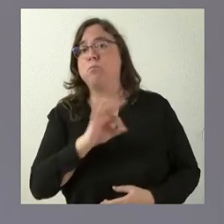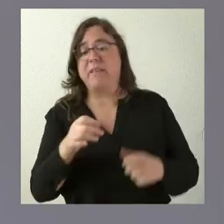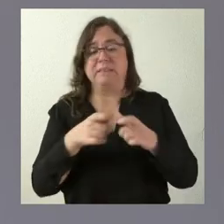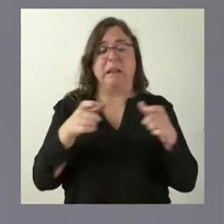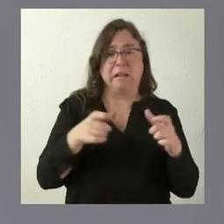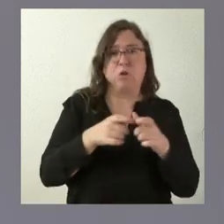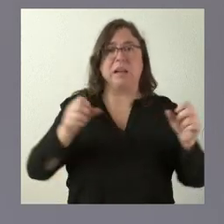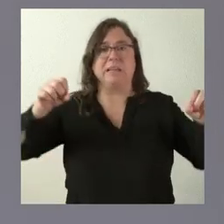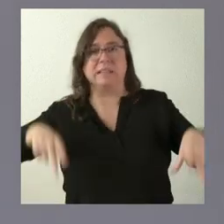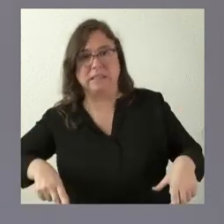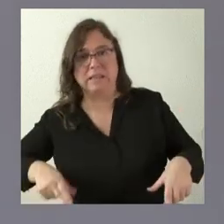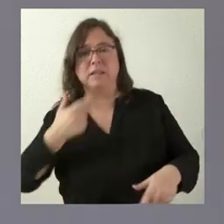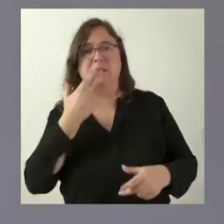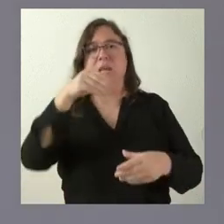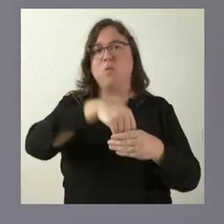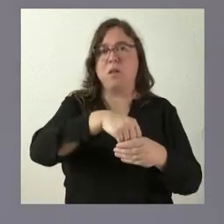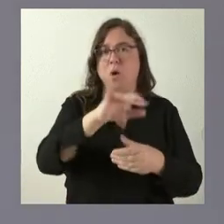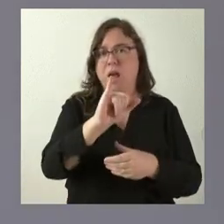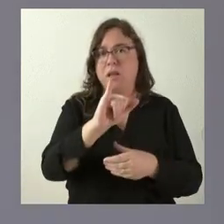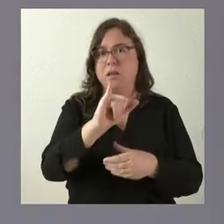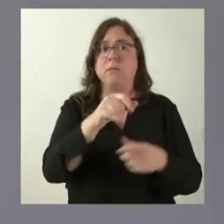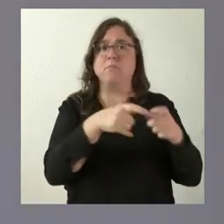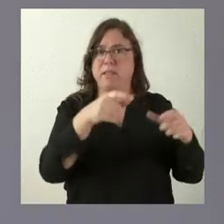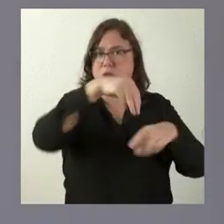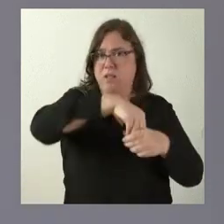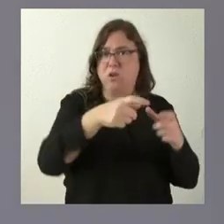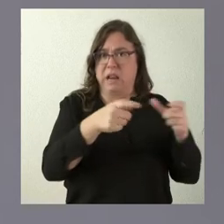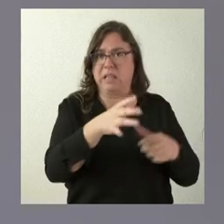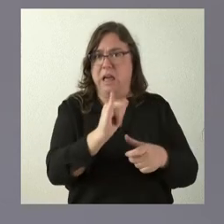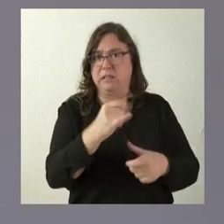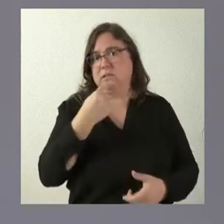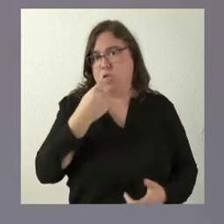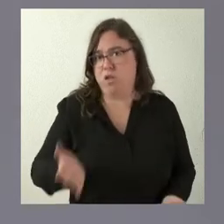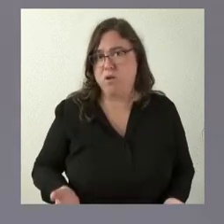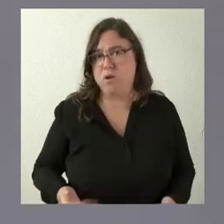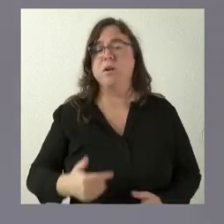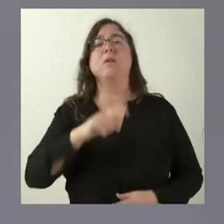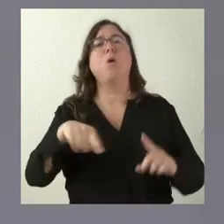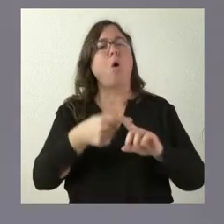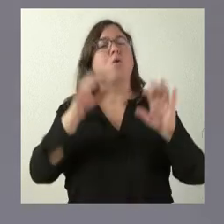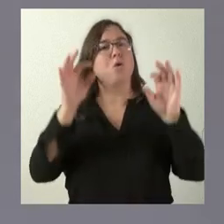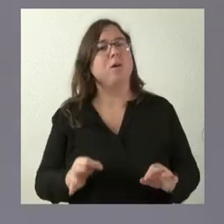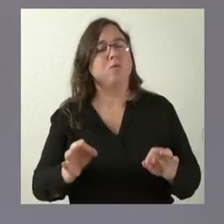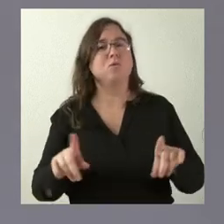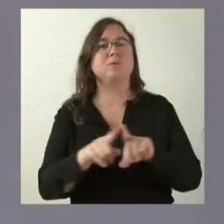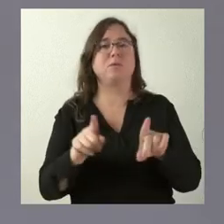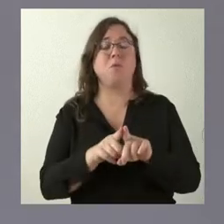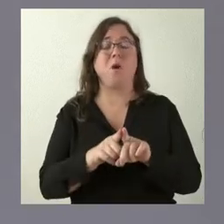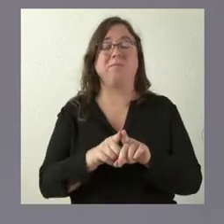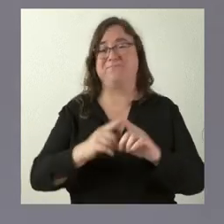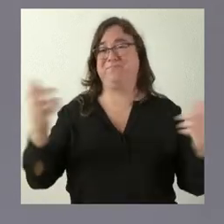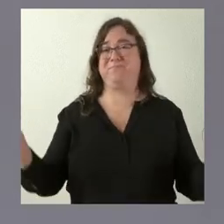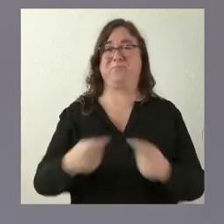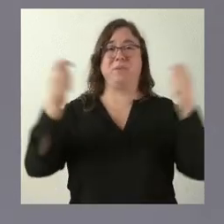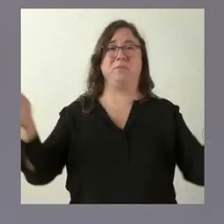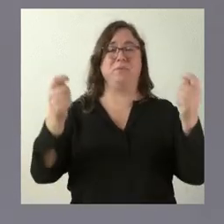sanitaria, pero los que están allí pues la tienen y como tal se lo decimos. Hoy justo salía, porque lo publicaba en algún medio de comunicación, cuál